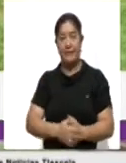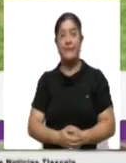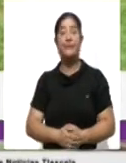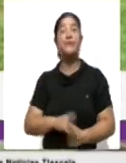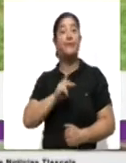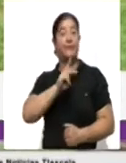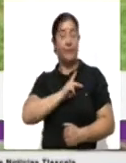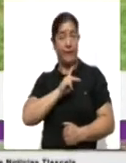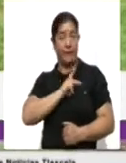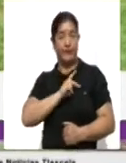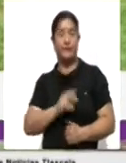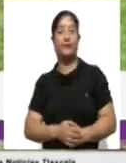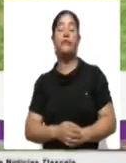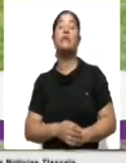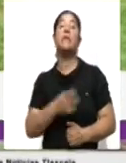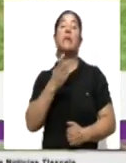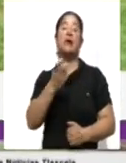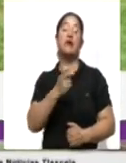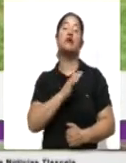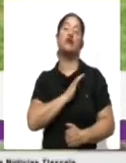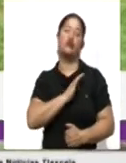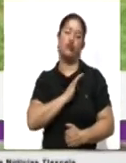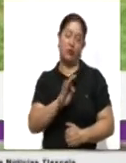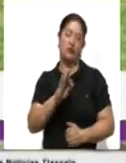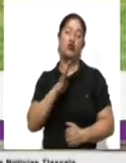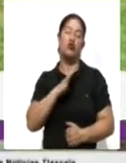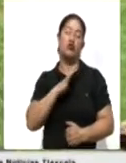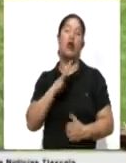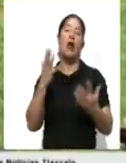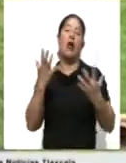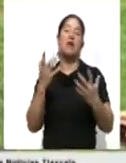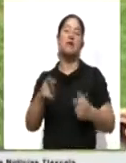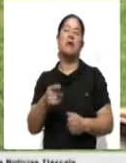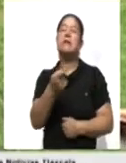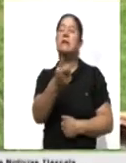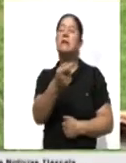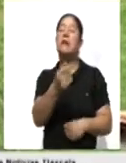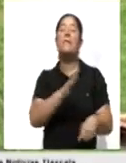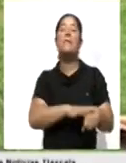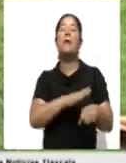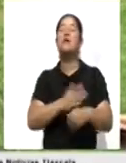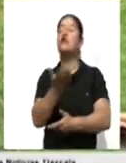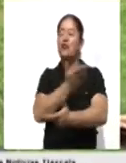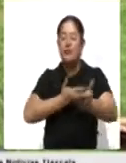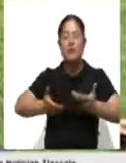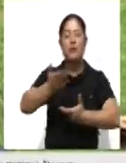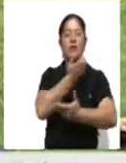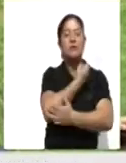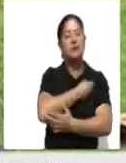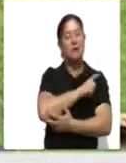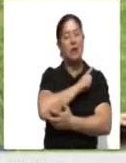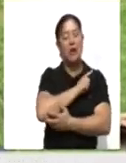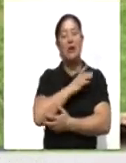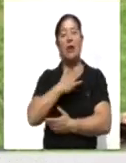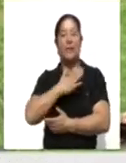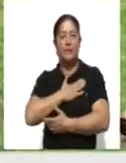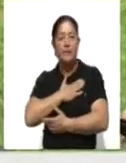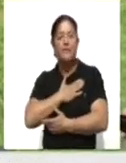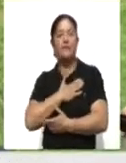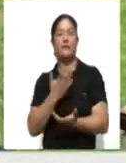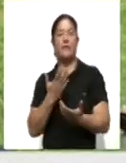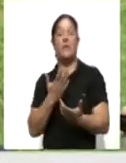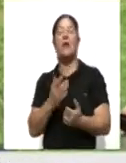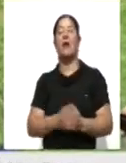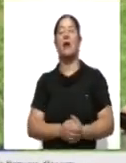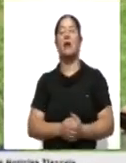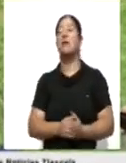nuestra área verde, vamos a ver que vamos a generar un poco de mayor convivencia sana entre nosotros y ellos con nosotros para